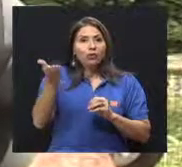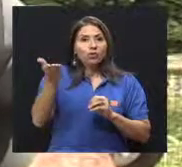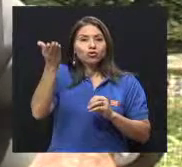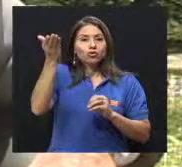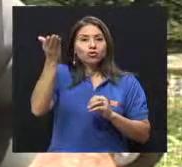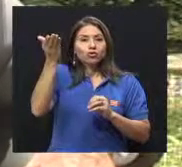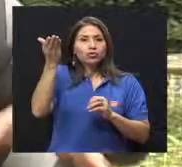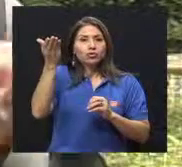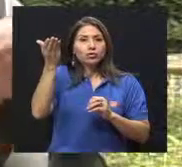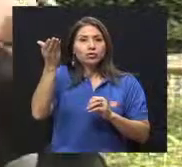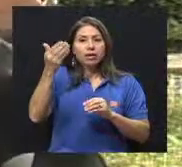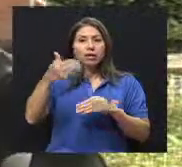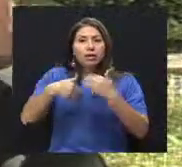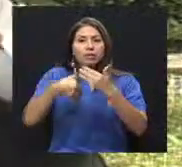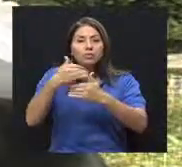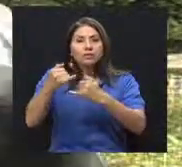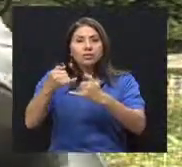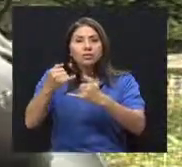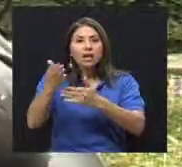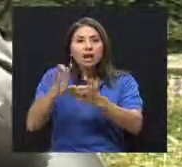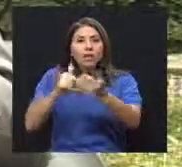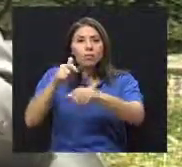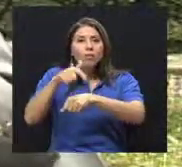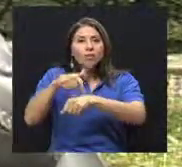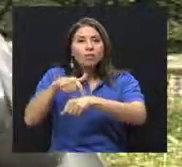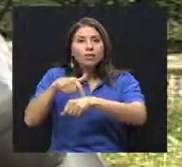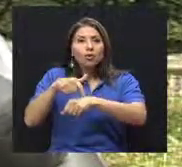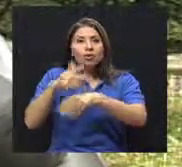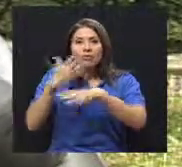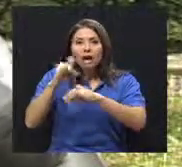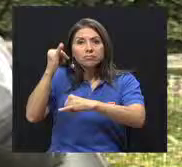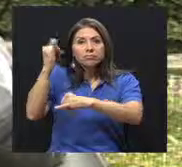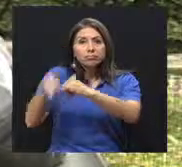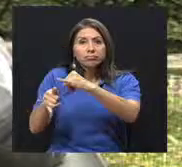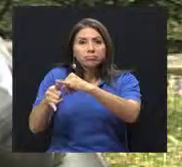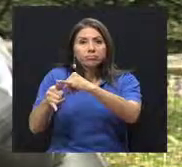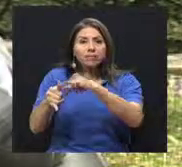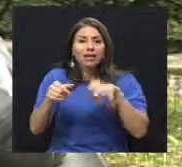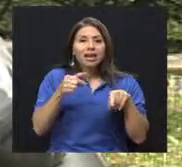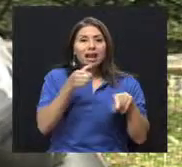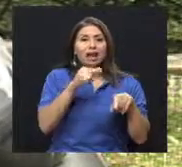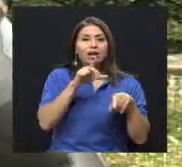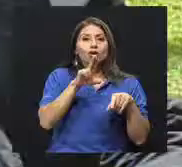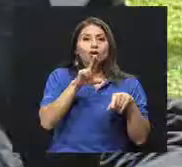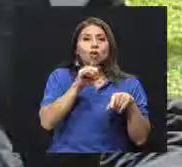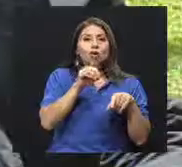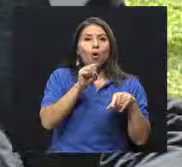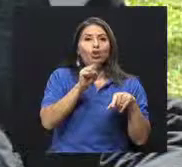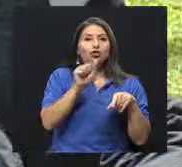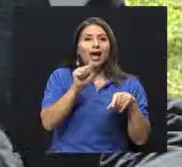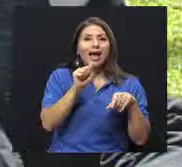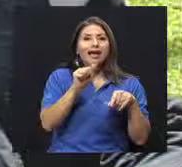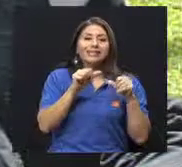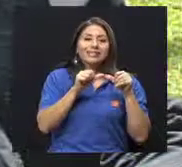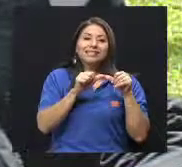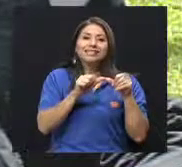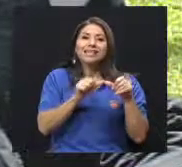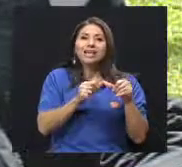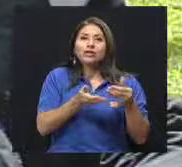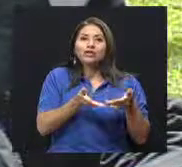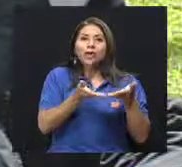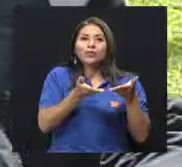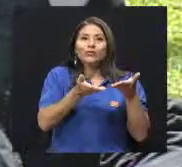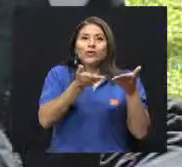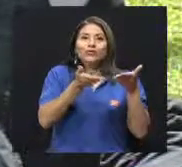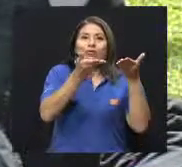insulina y la glucosa sigue subiendo sin que la célula reciba, porque no hay nadie que le abra el portillo